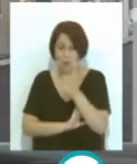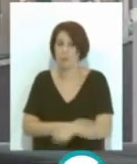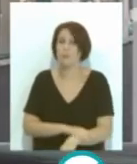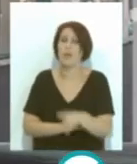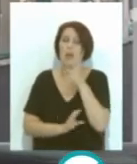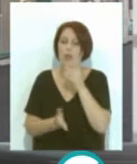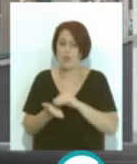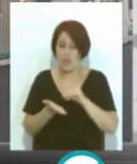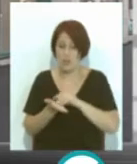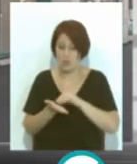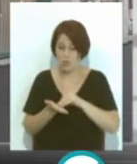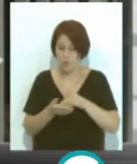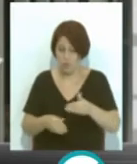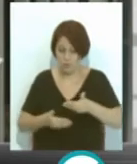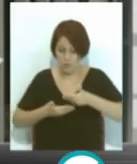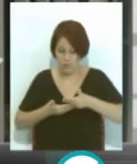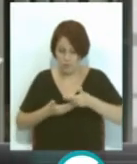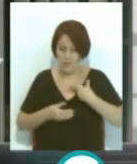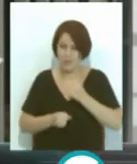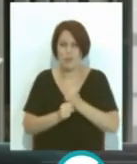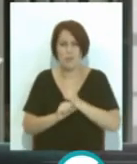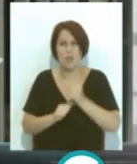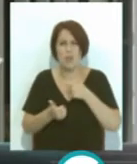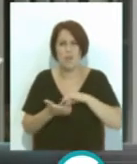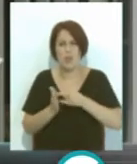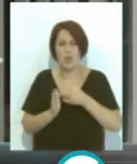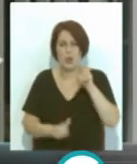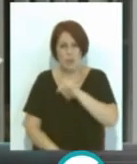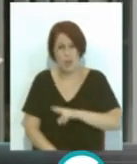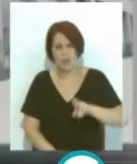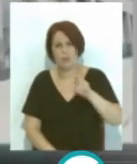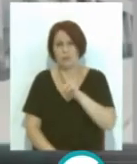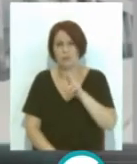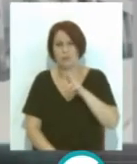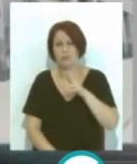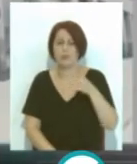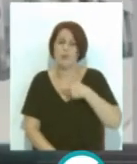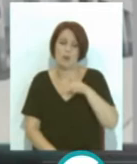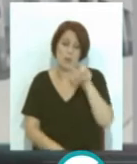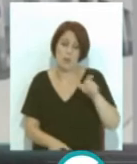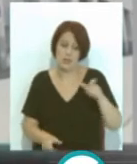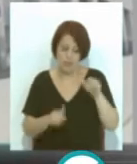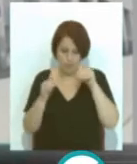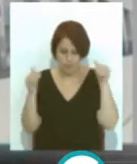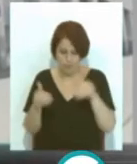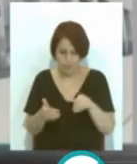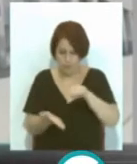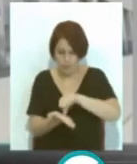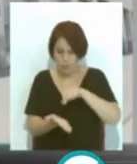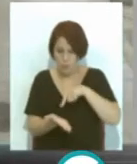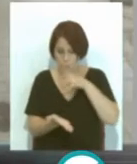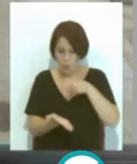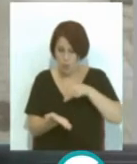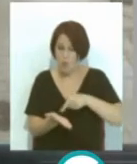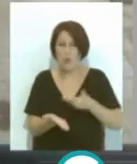con los datos en la mano es el momento de ponerse a trabajar en un plan de recuperación que ponga a las empresas en el centro porque son la clave para